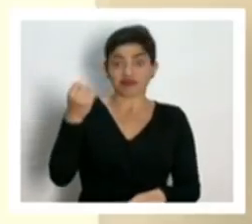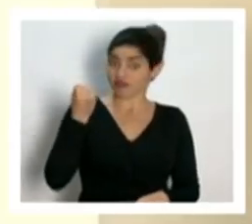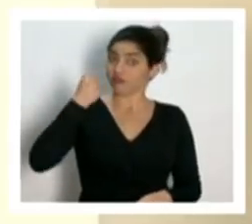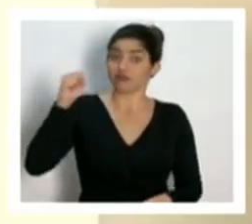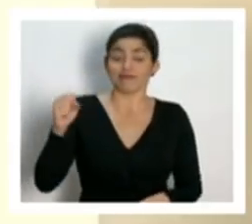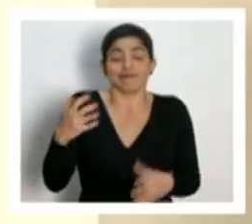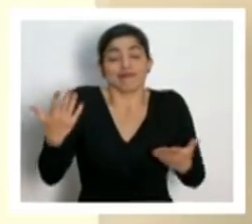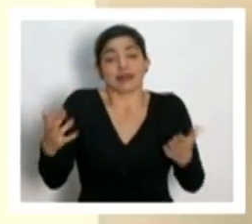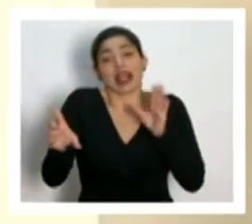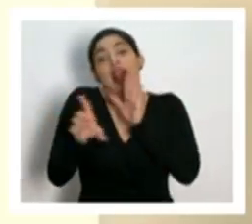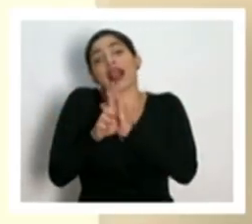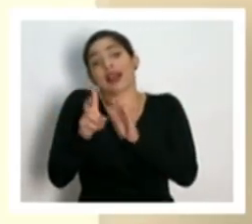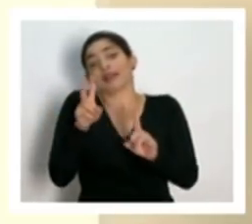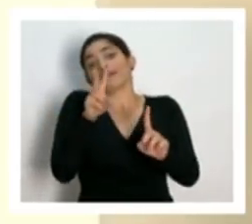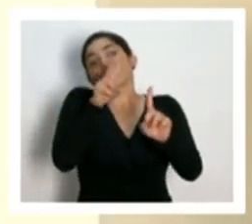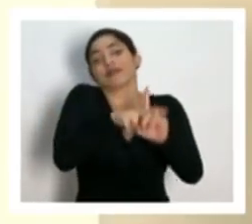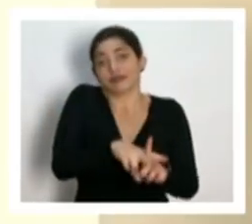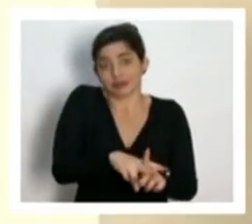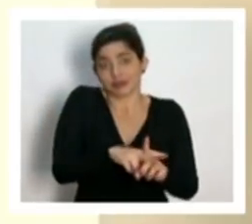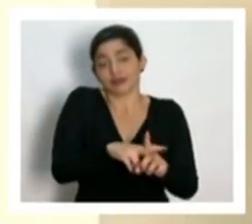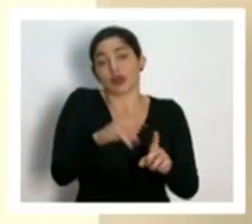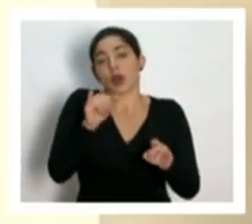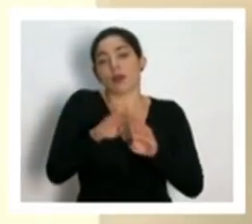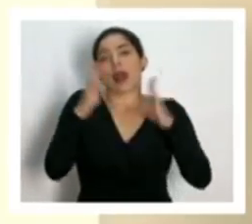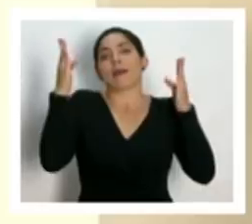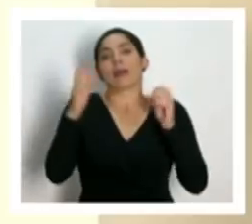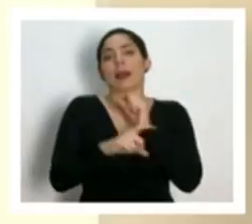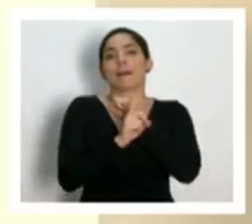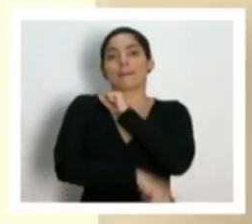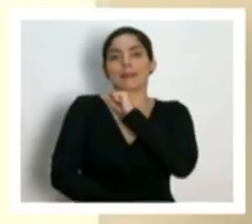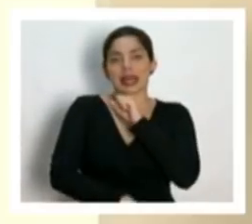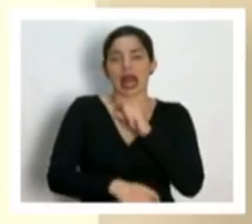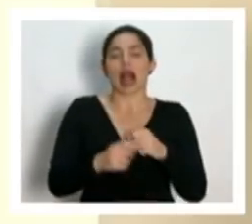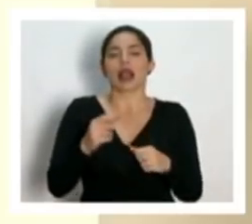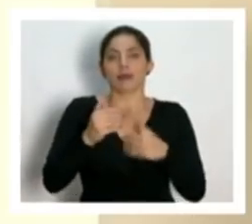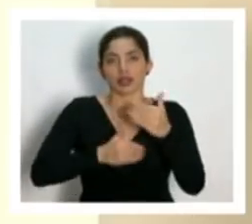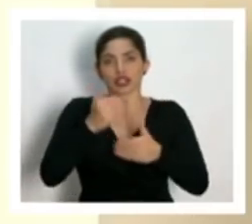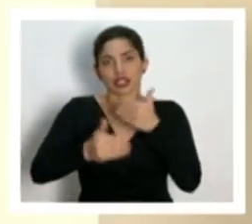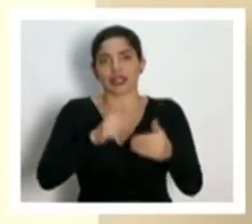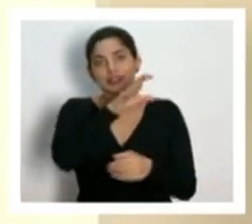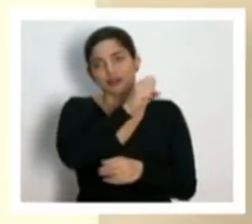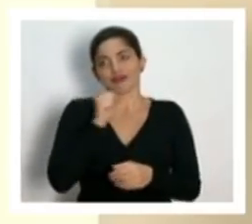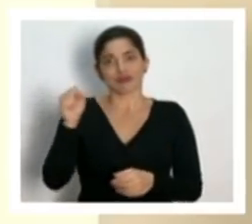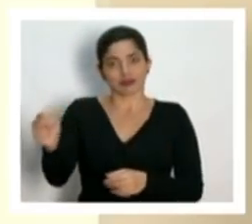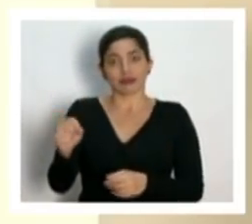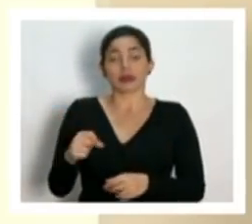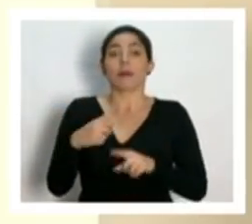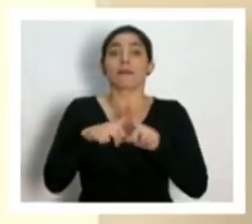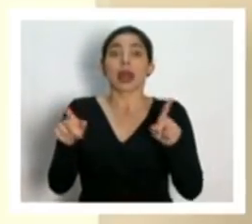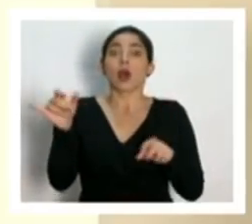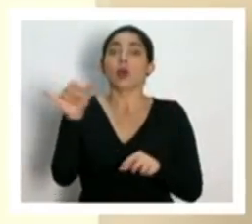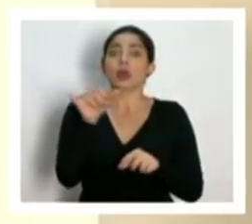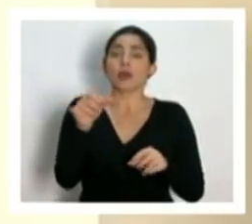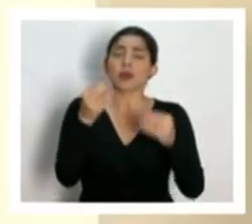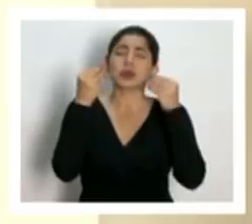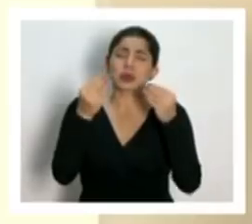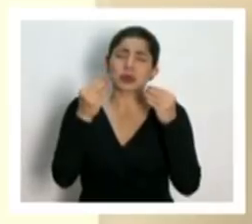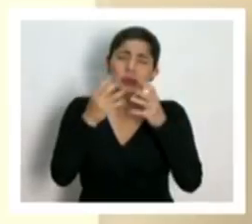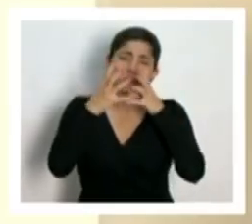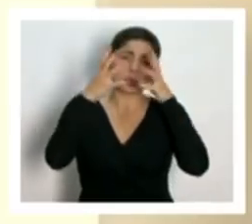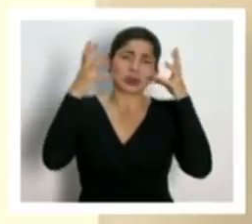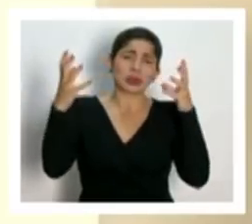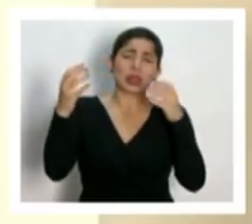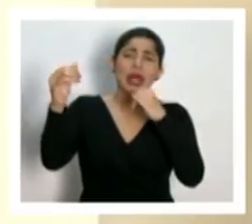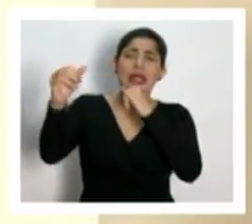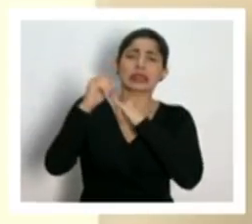las medidas legales correspondientes como la apertura de un proceso penal. Sin embargo, debemos decir que hemos recibido una cantidad enorme de